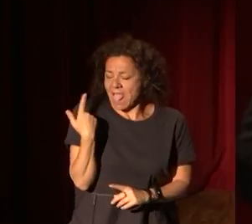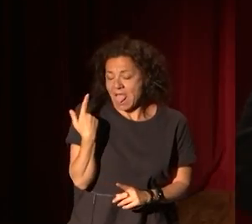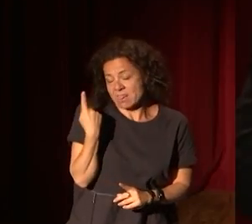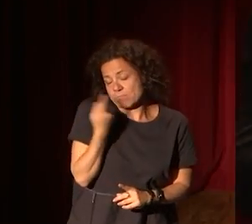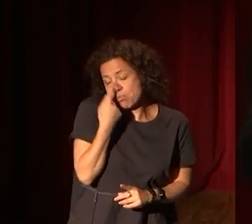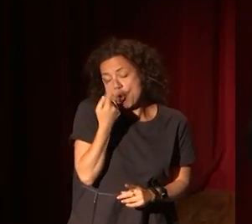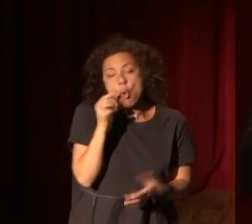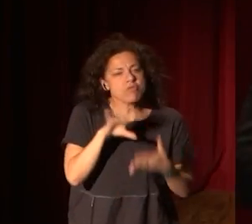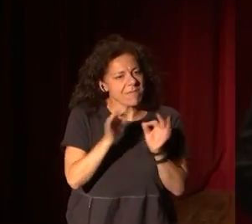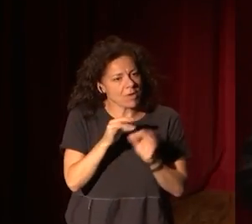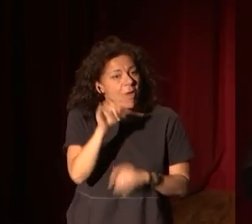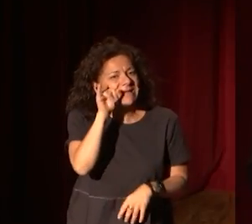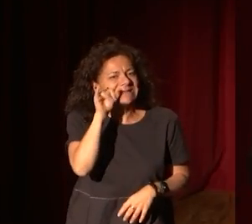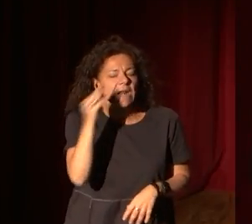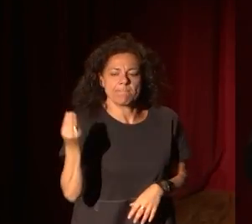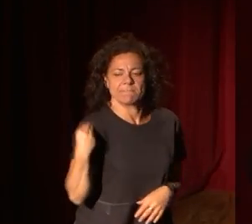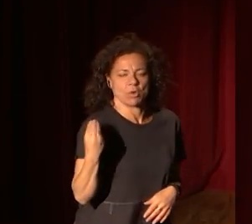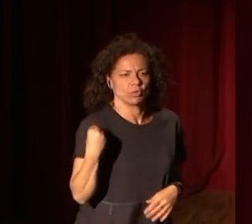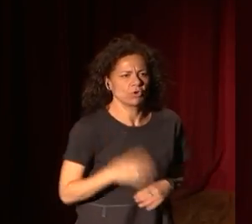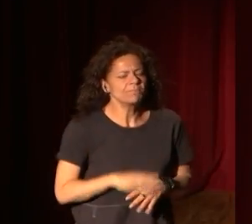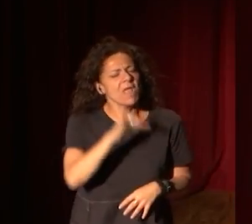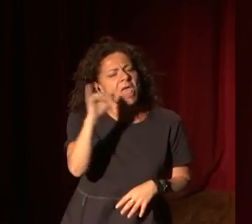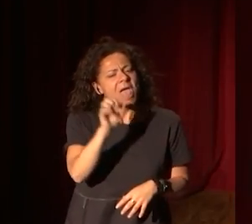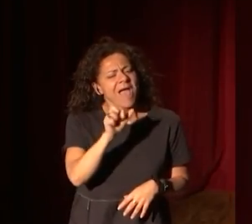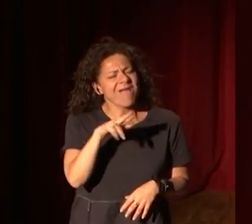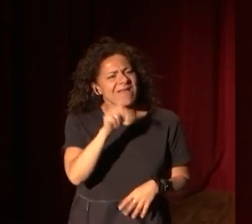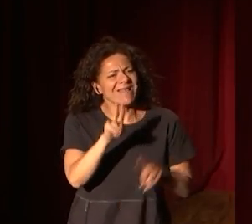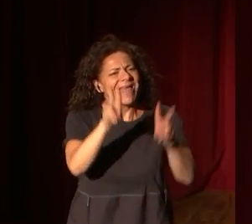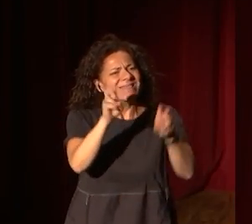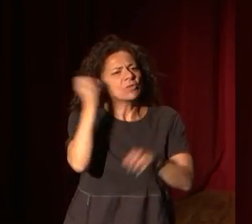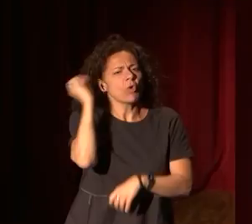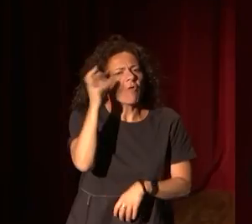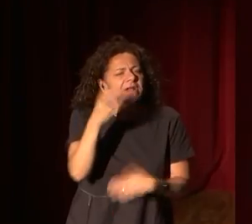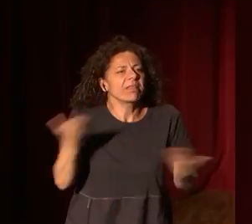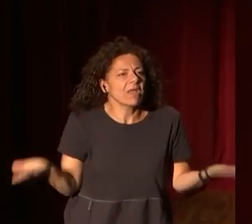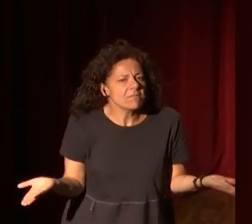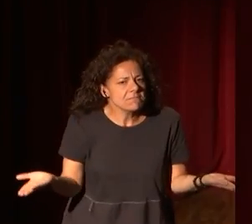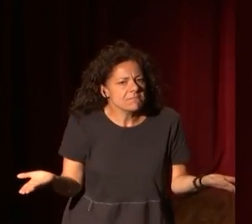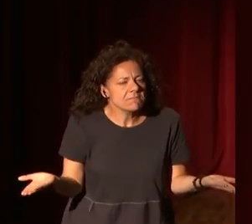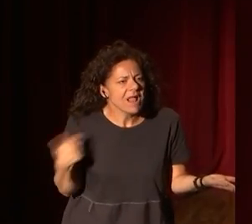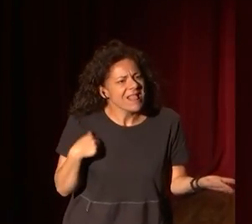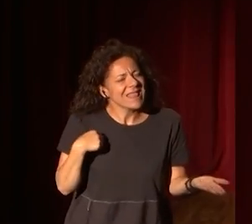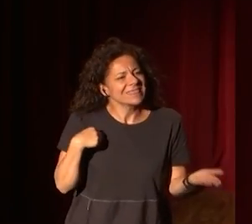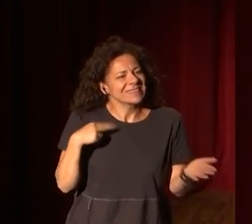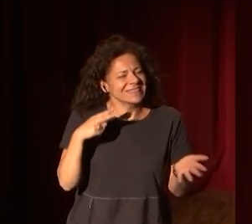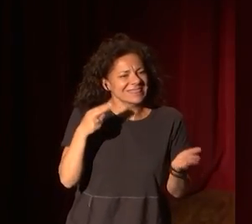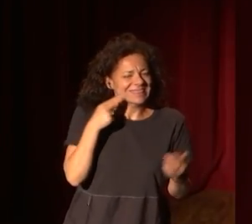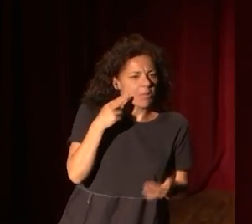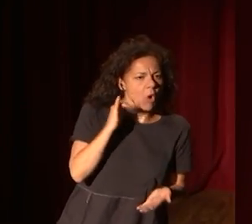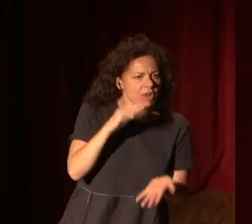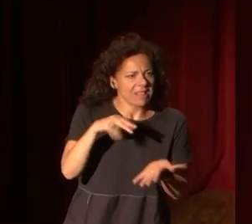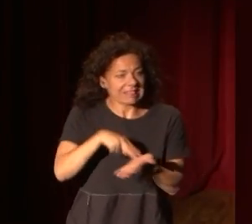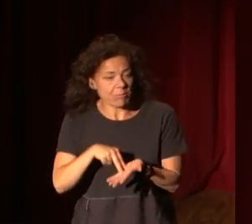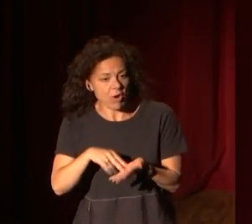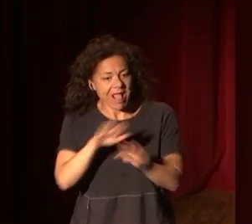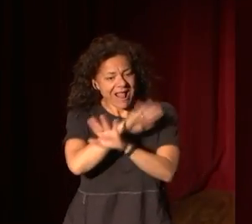un amigo por Instagram, Javier, qué título de conferencia y tal, y temor y temblor, el fin de los digitales